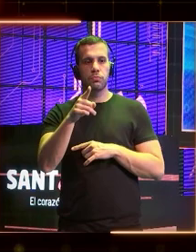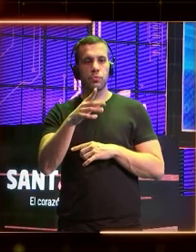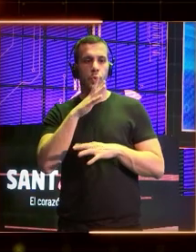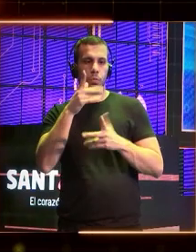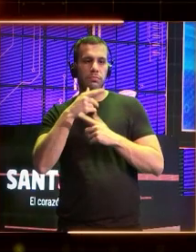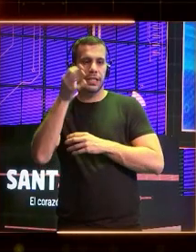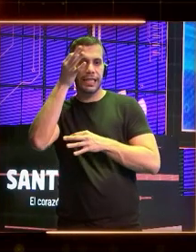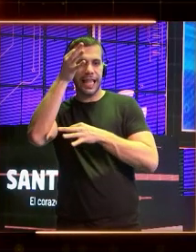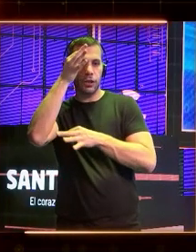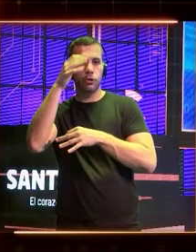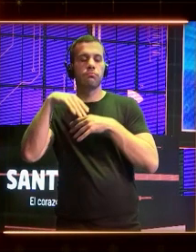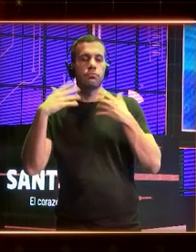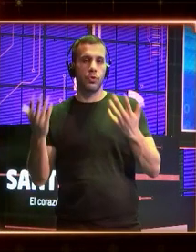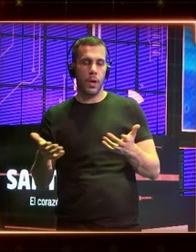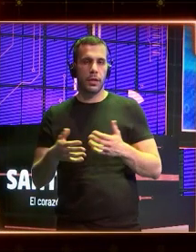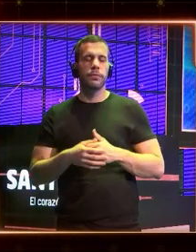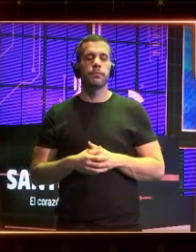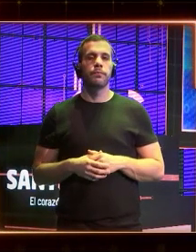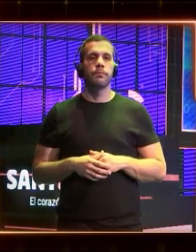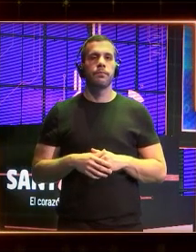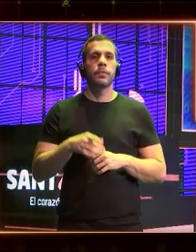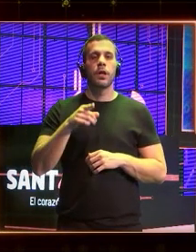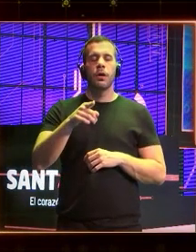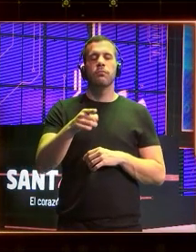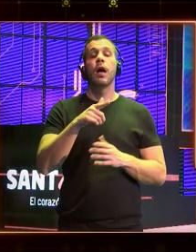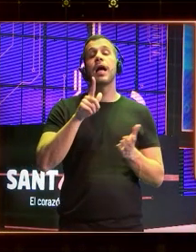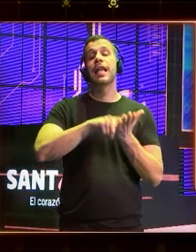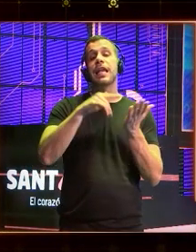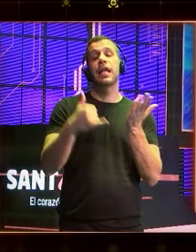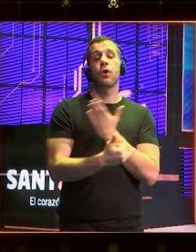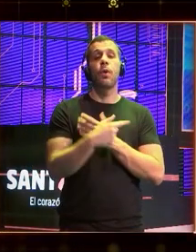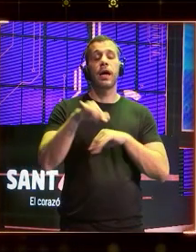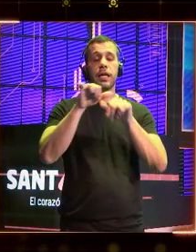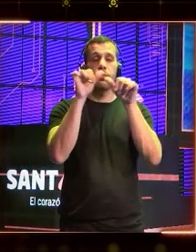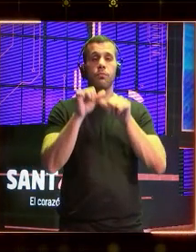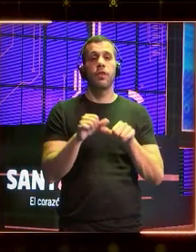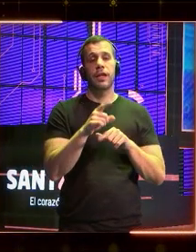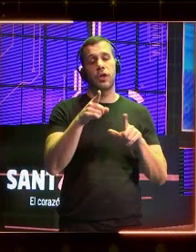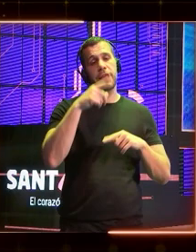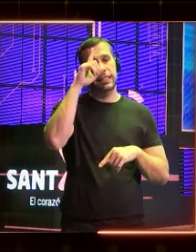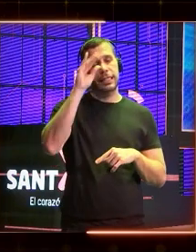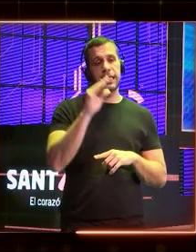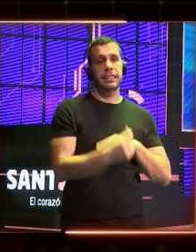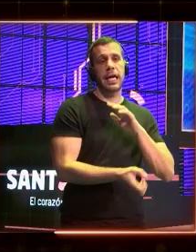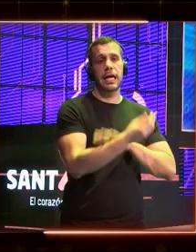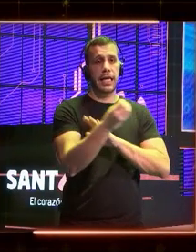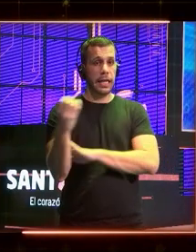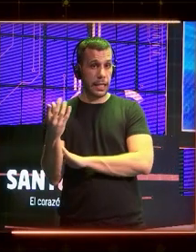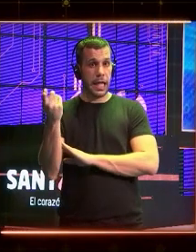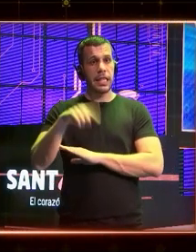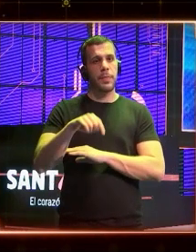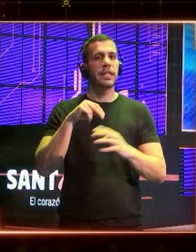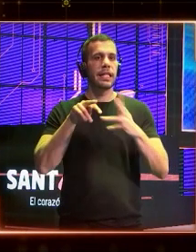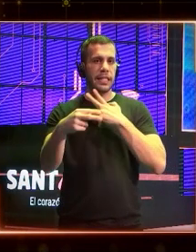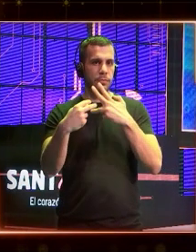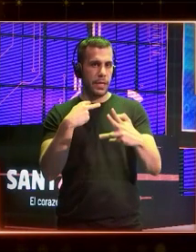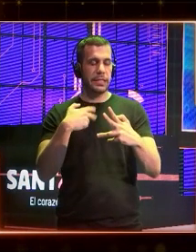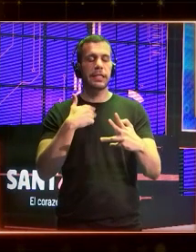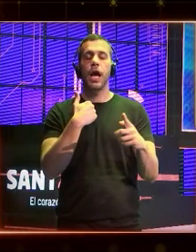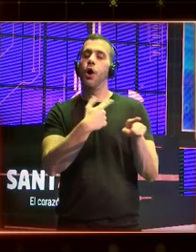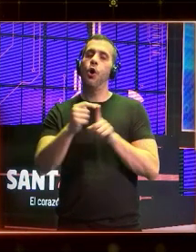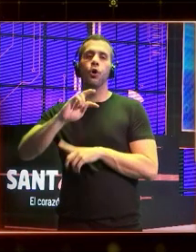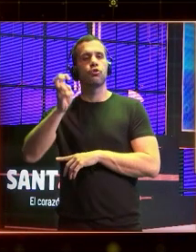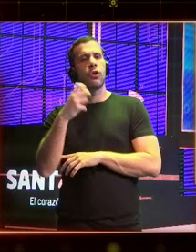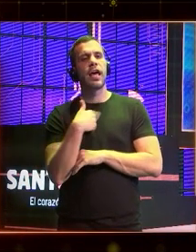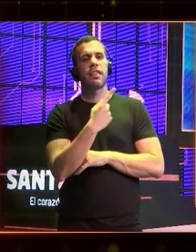Europea que aparte luego hemos regulado los modelos de lenguaje de inteligencia generativa no tanto desmustra de regulación sino de un puesto de transparencia que es lo que hace falta